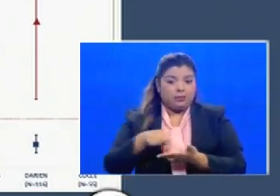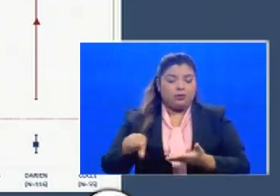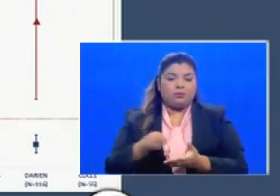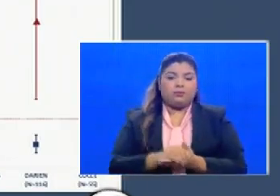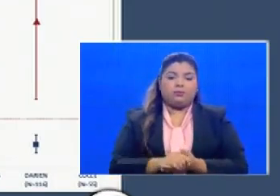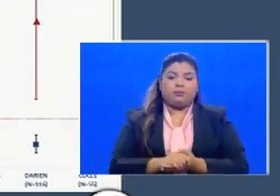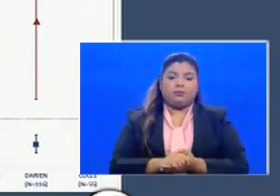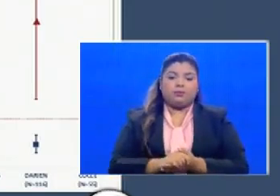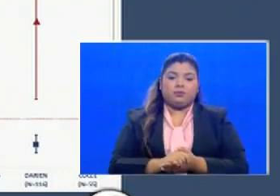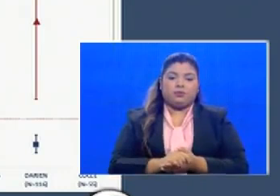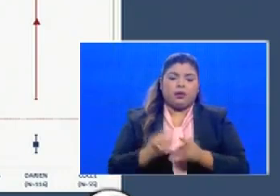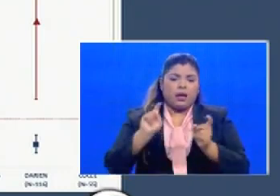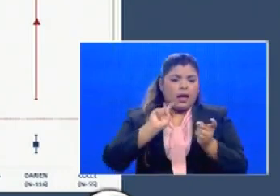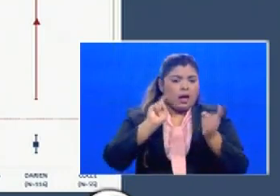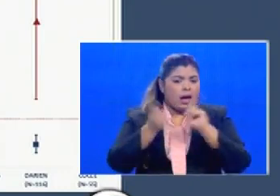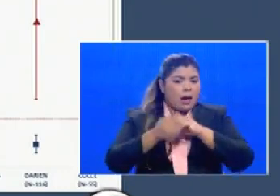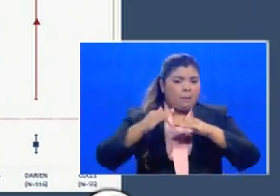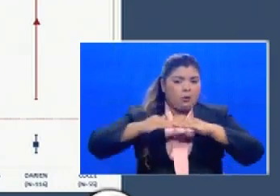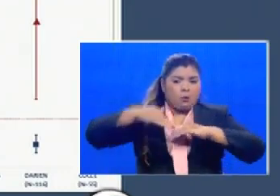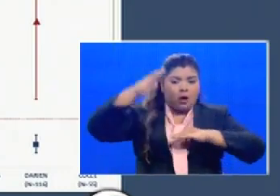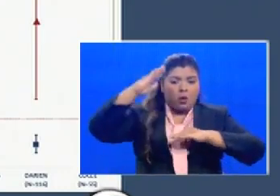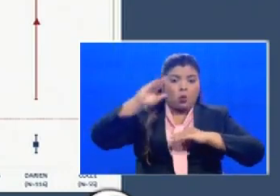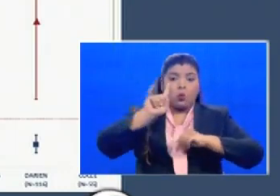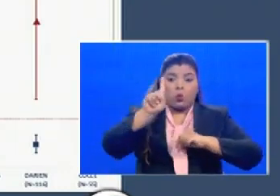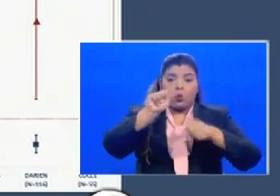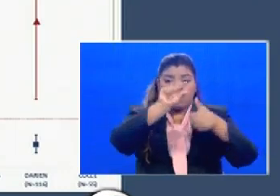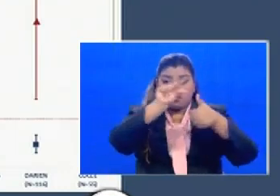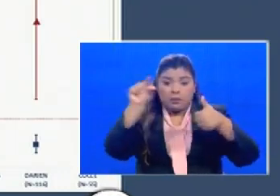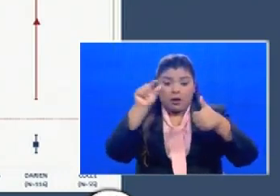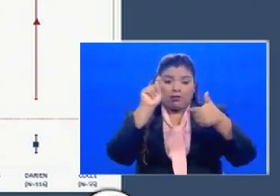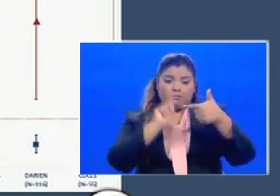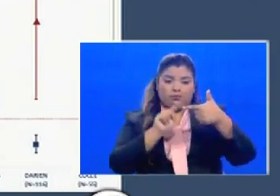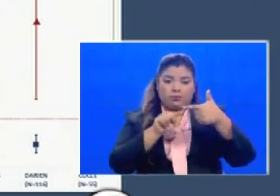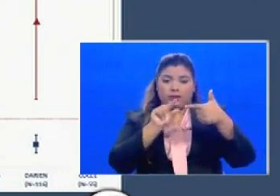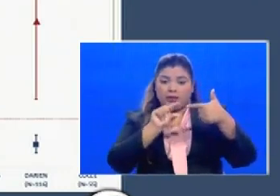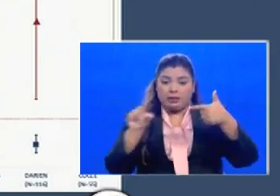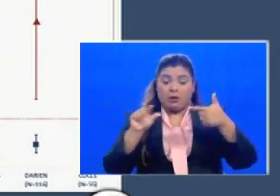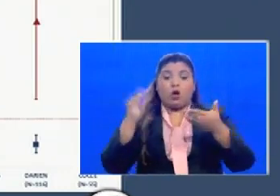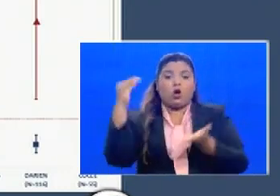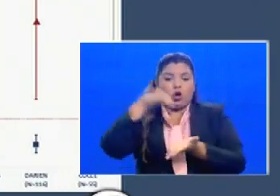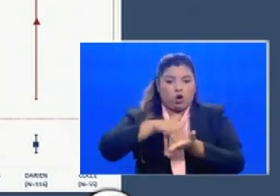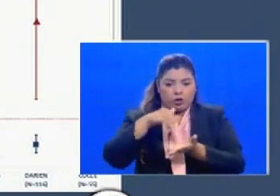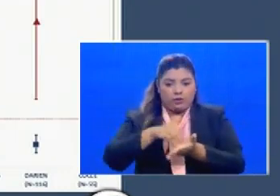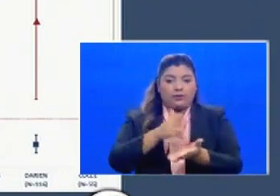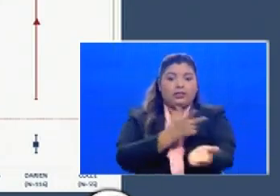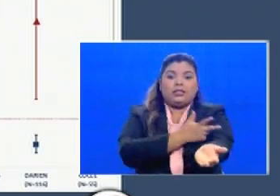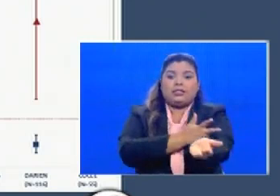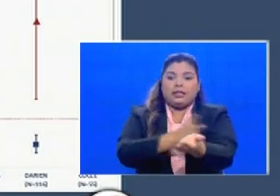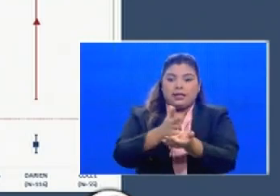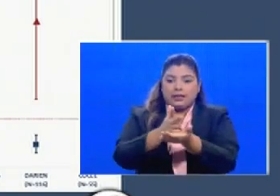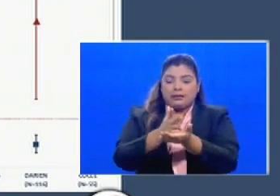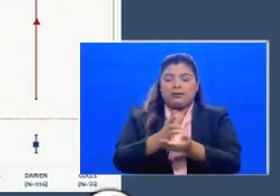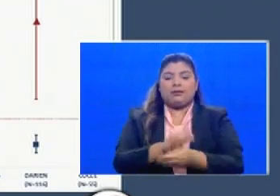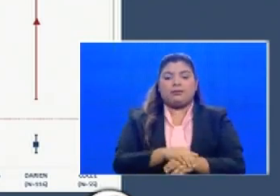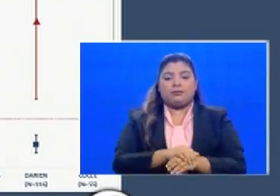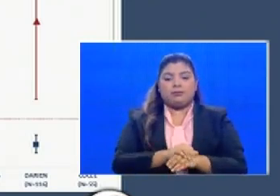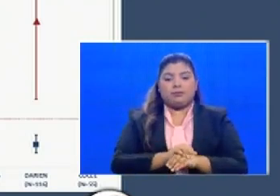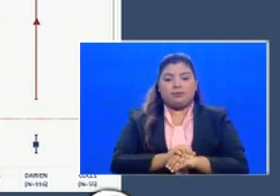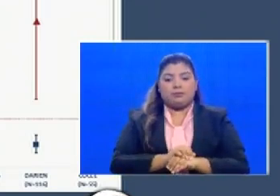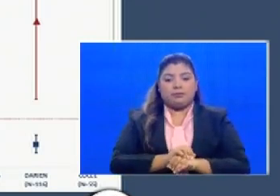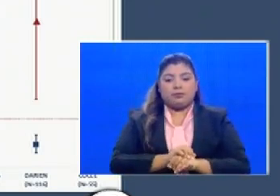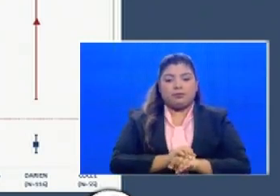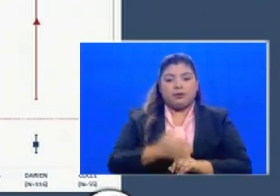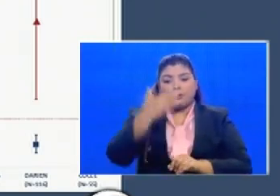cambios mayores que observamos de una semana a otra fue nuevamente Chiriquí que principalmente por una